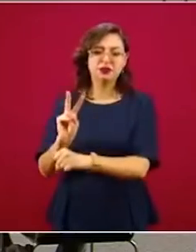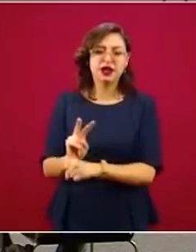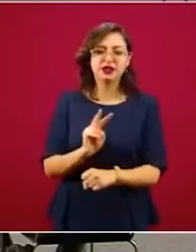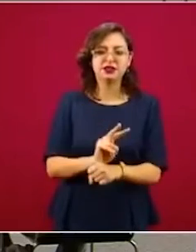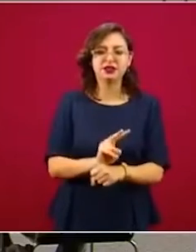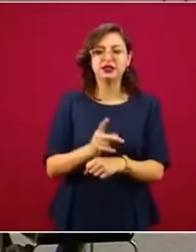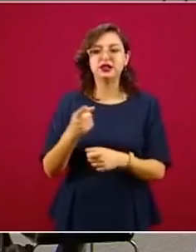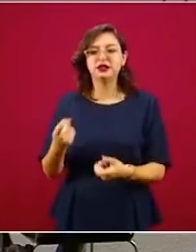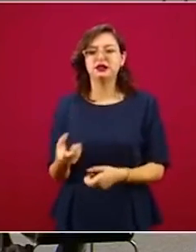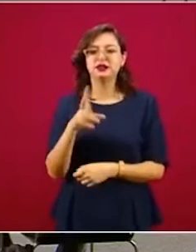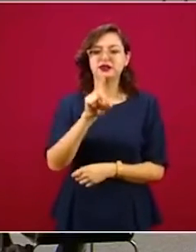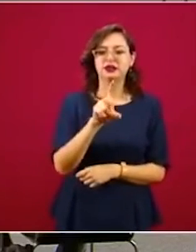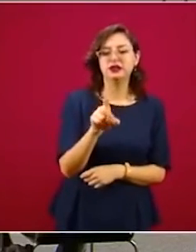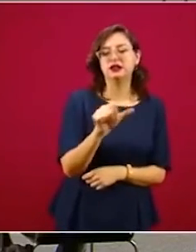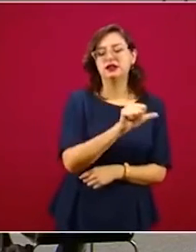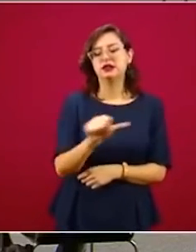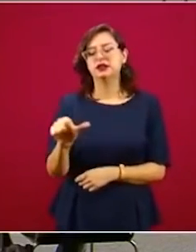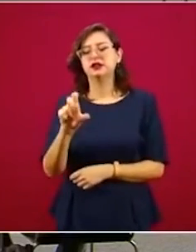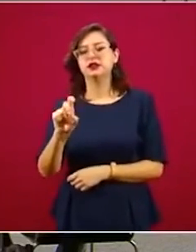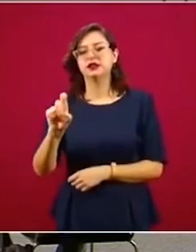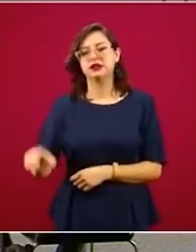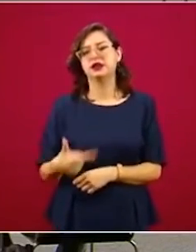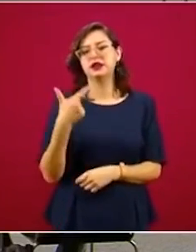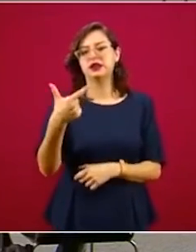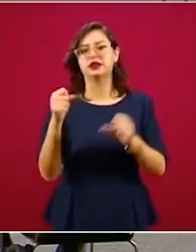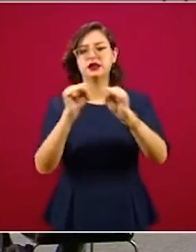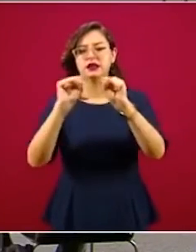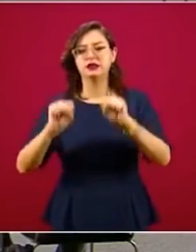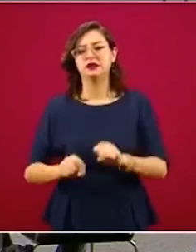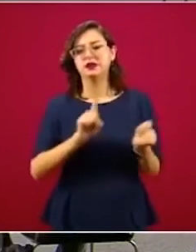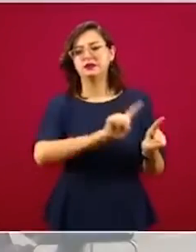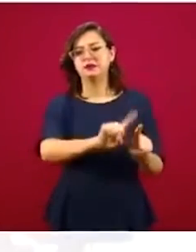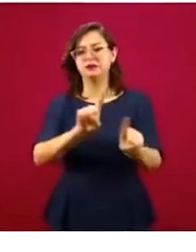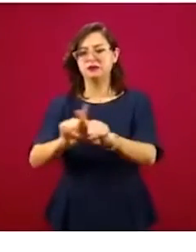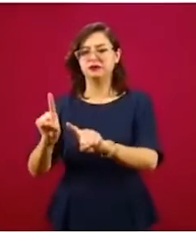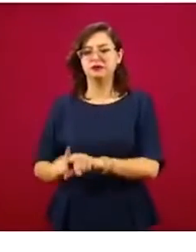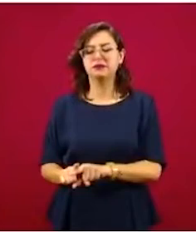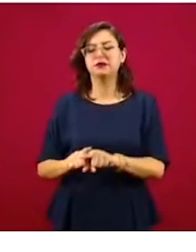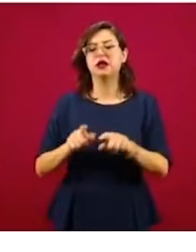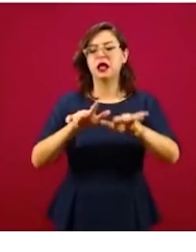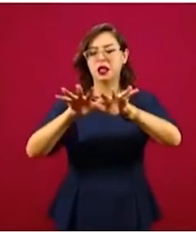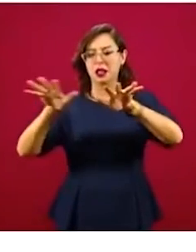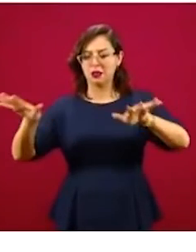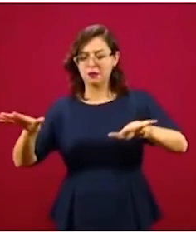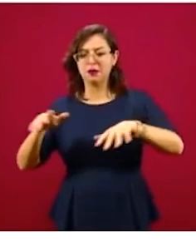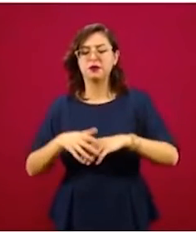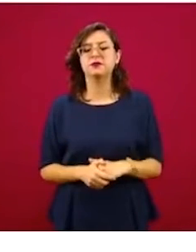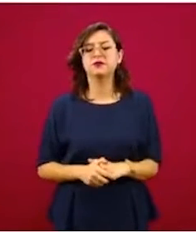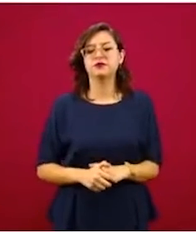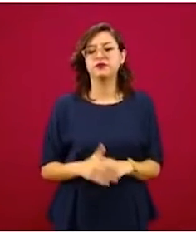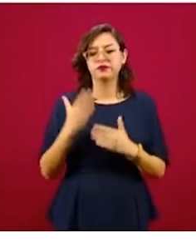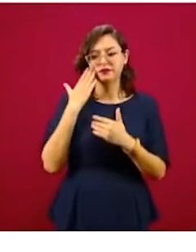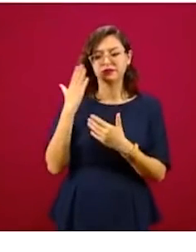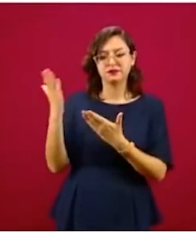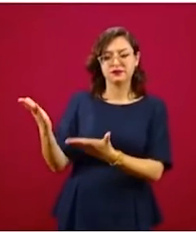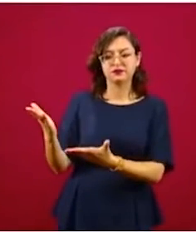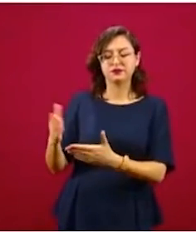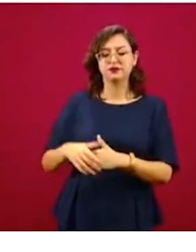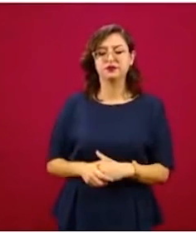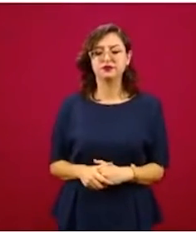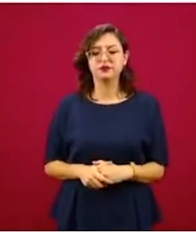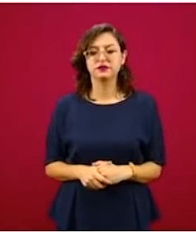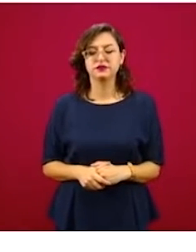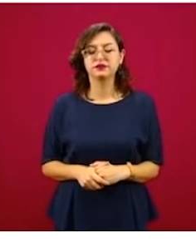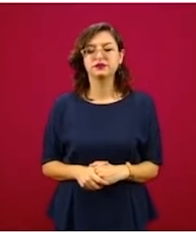De entre 30 y 37 sistemas que se podrían presentar en ambos océanos, cinco o seis de ellos podrían impactar el